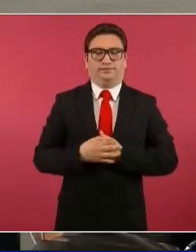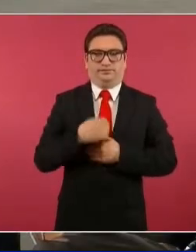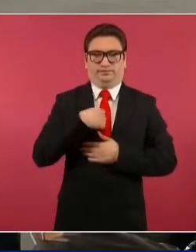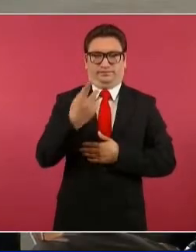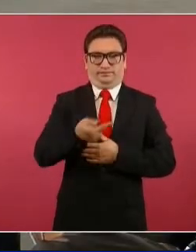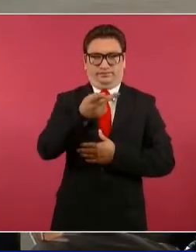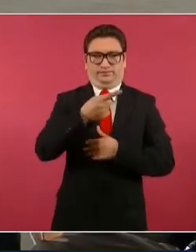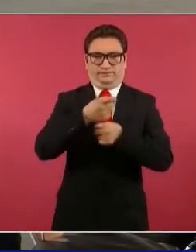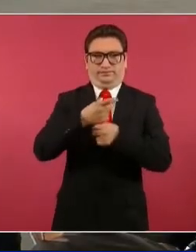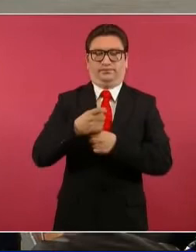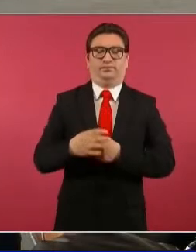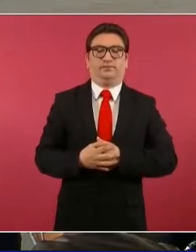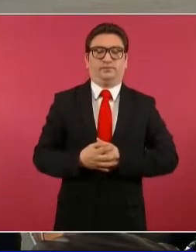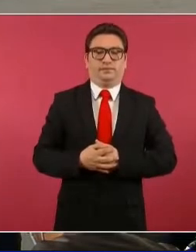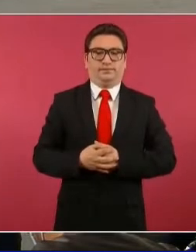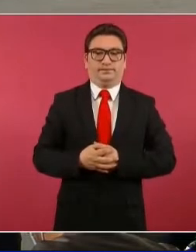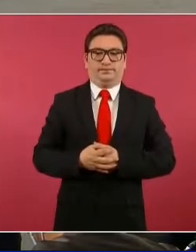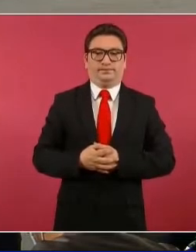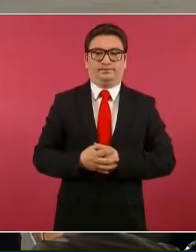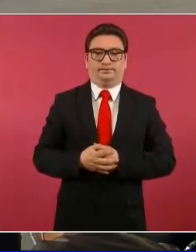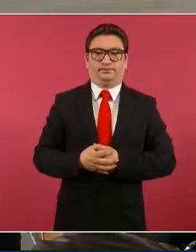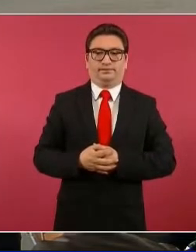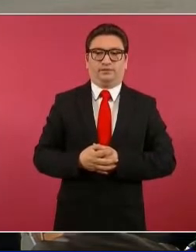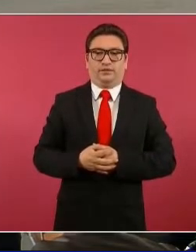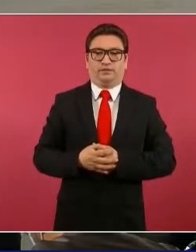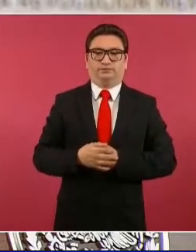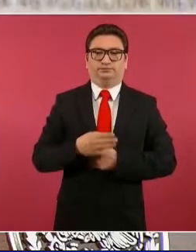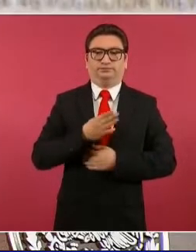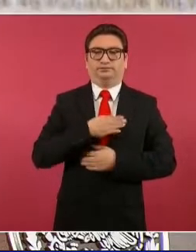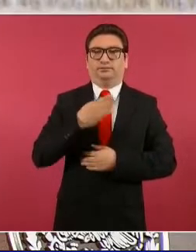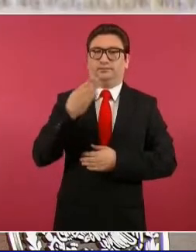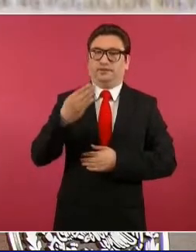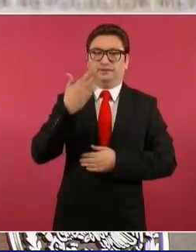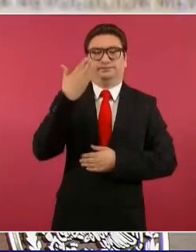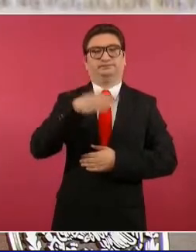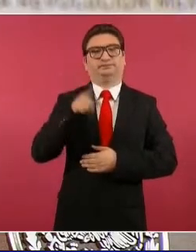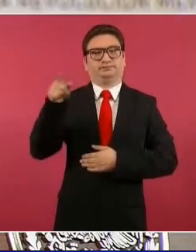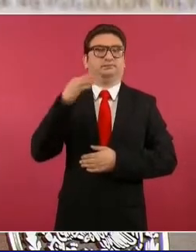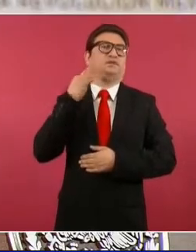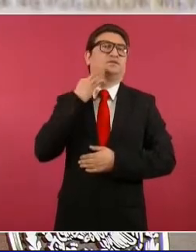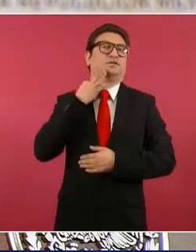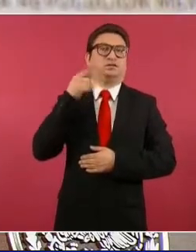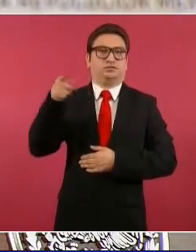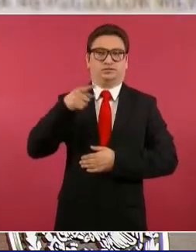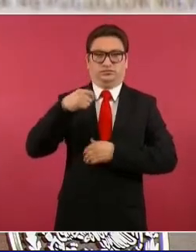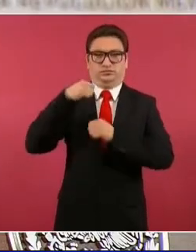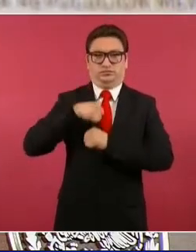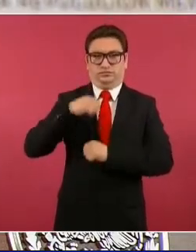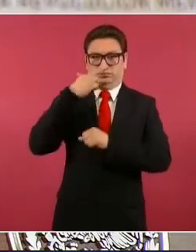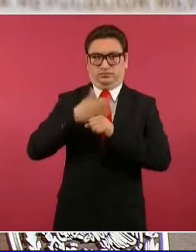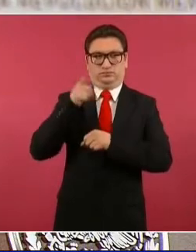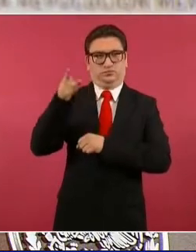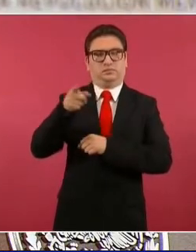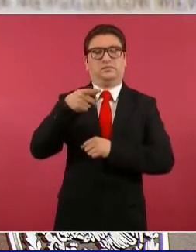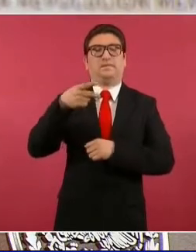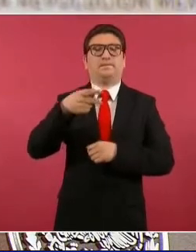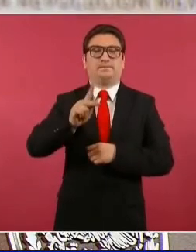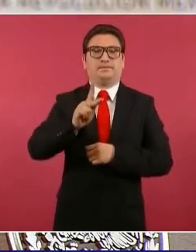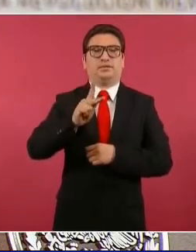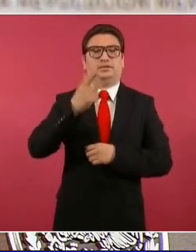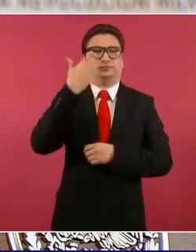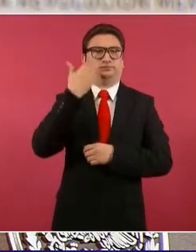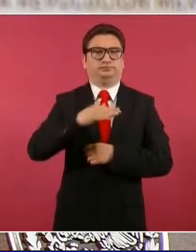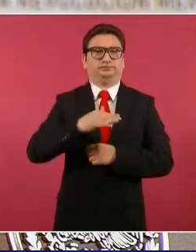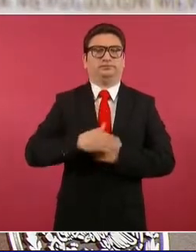es un asunto en efecto de la Fiscalía, pero quien